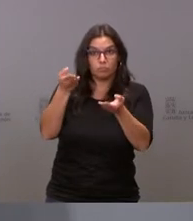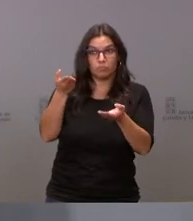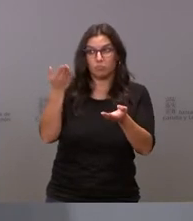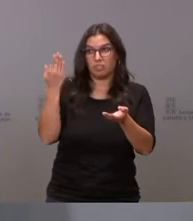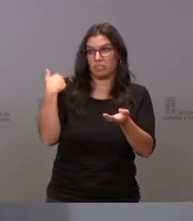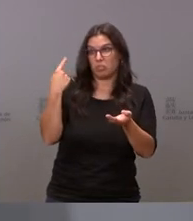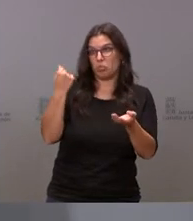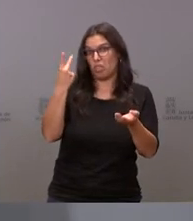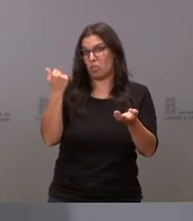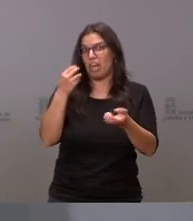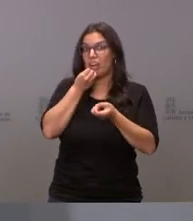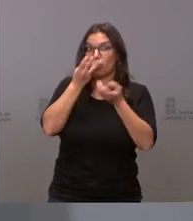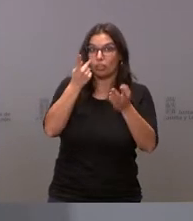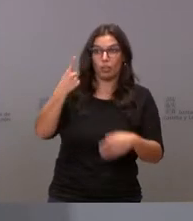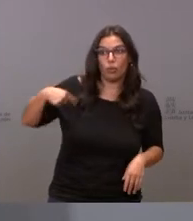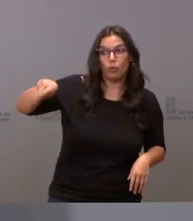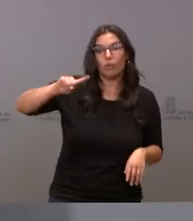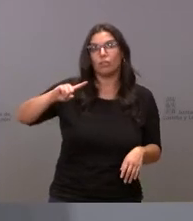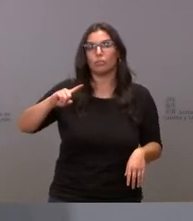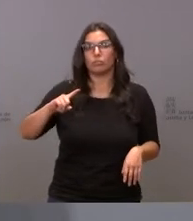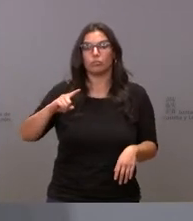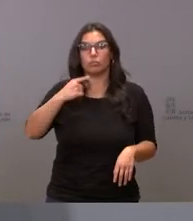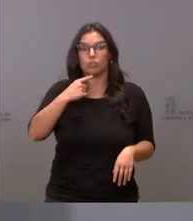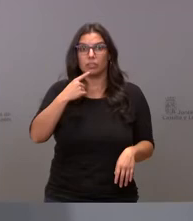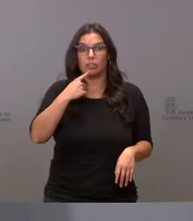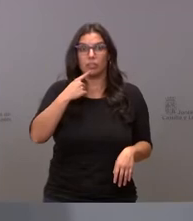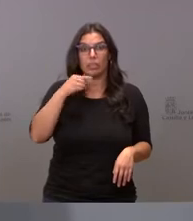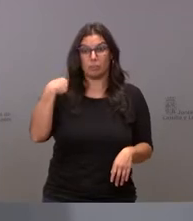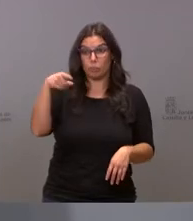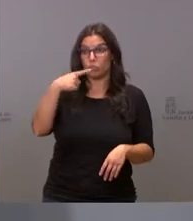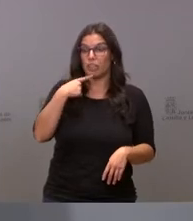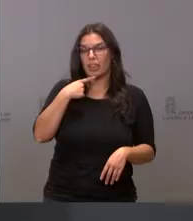48 horas que descartan completamente esa hipótesis